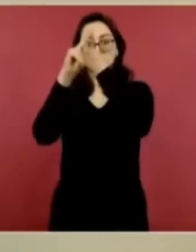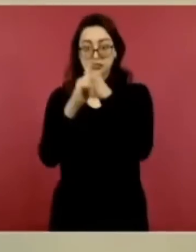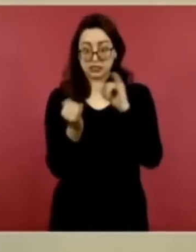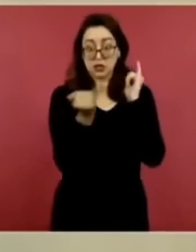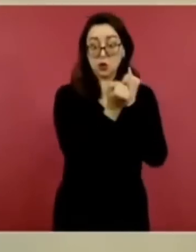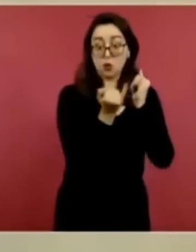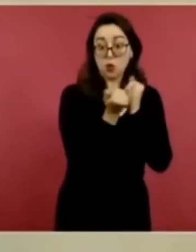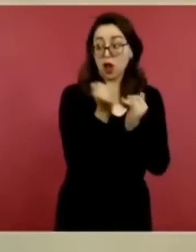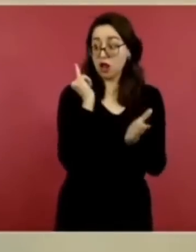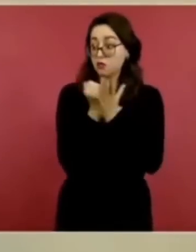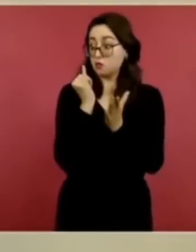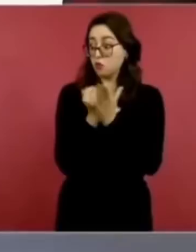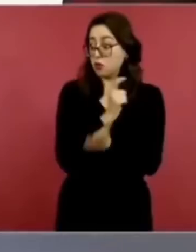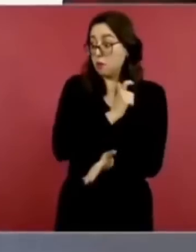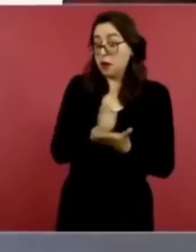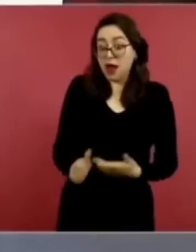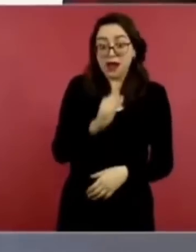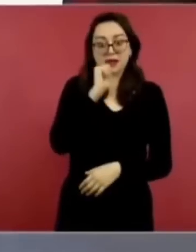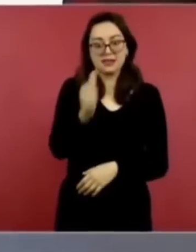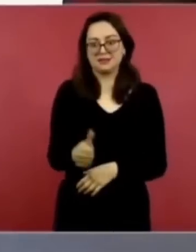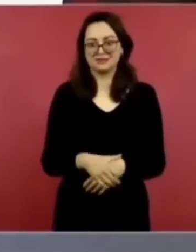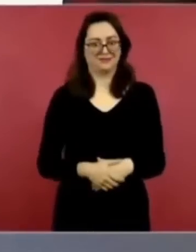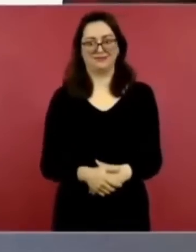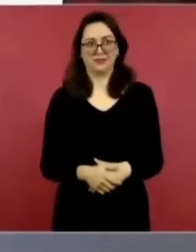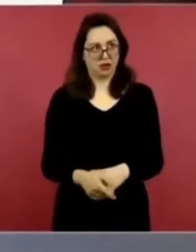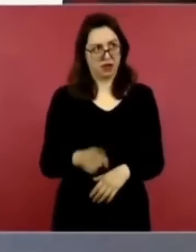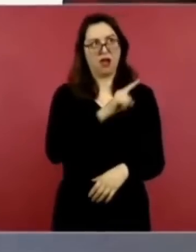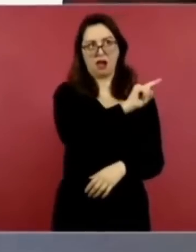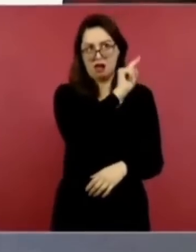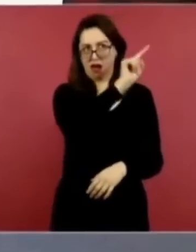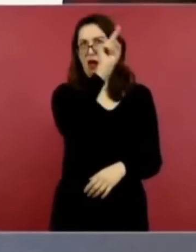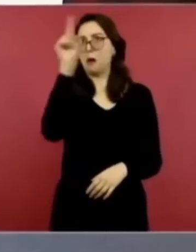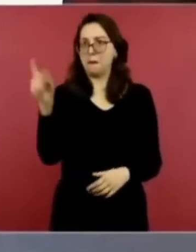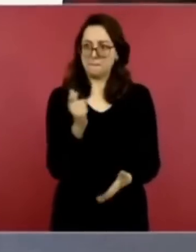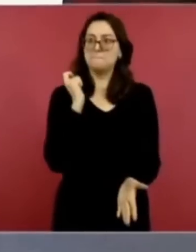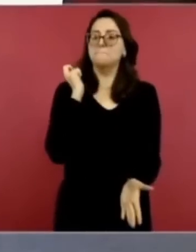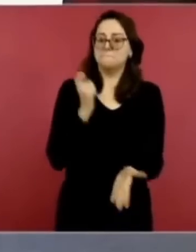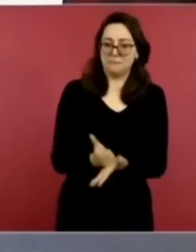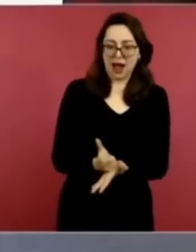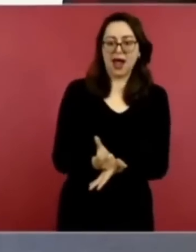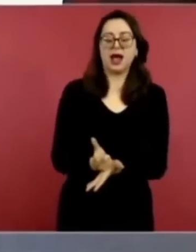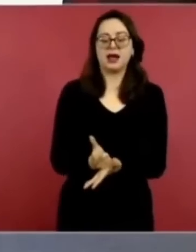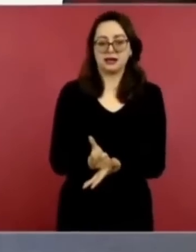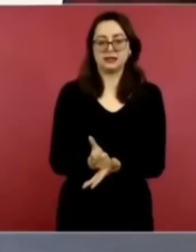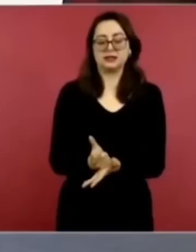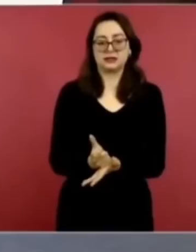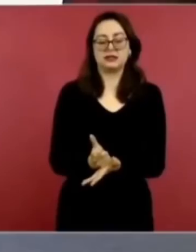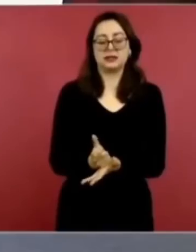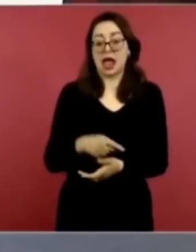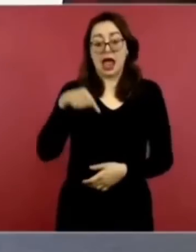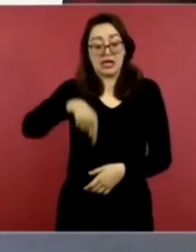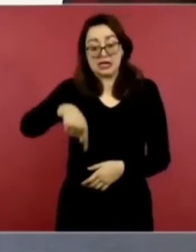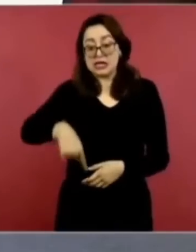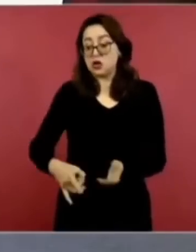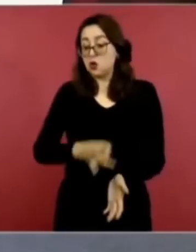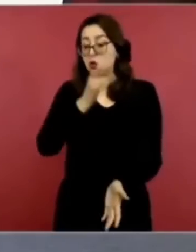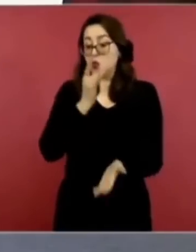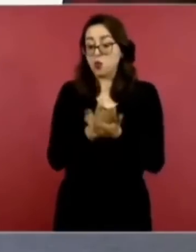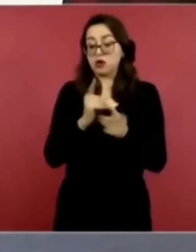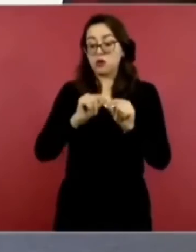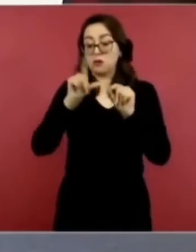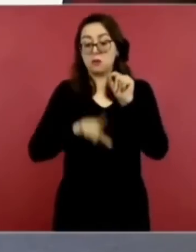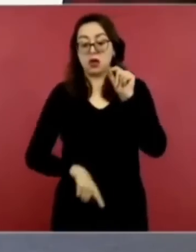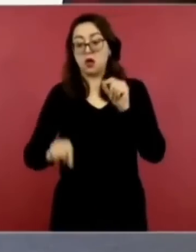en ningún país del mundo. El no pagar los impuestos